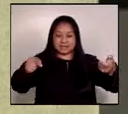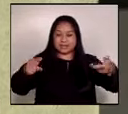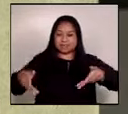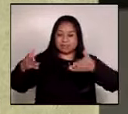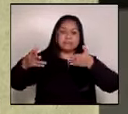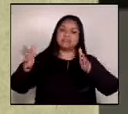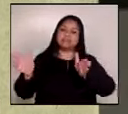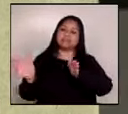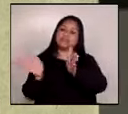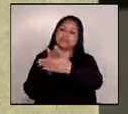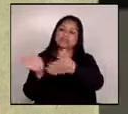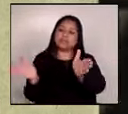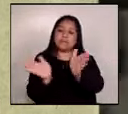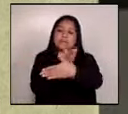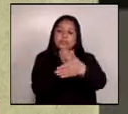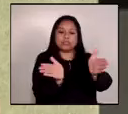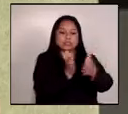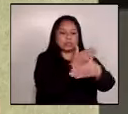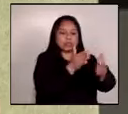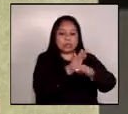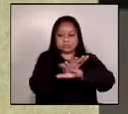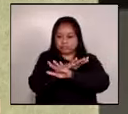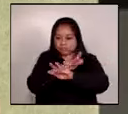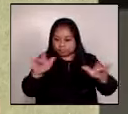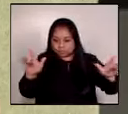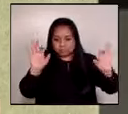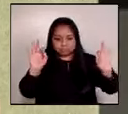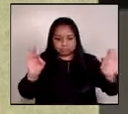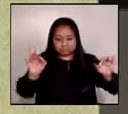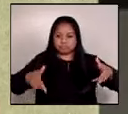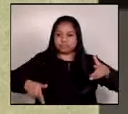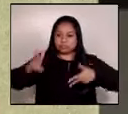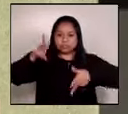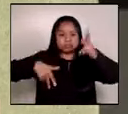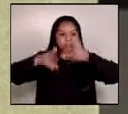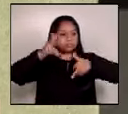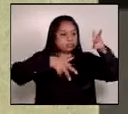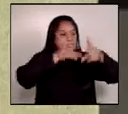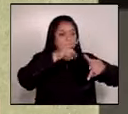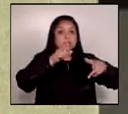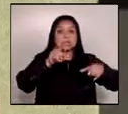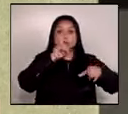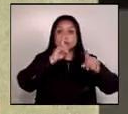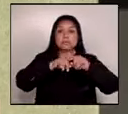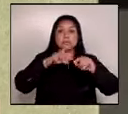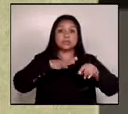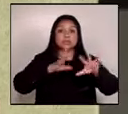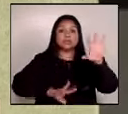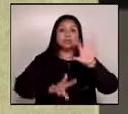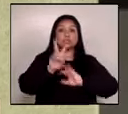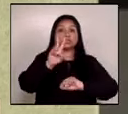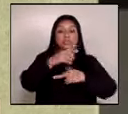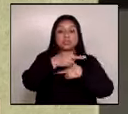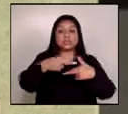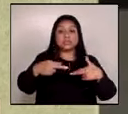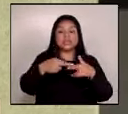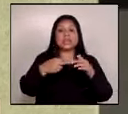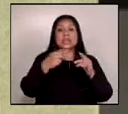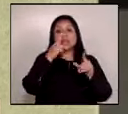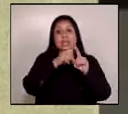cuintla y al mismo tiempo se fueron contratando 12 renglones de los cuales se